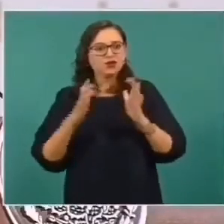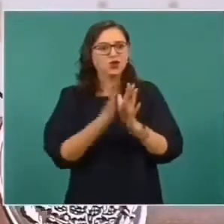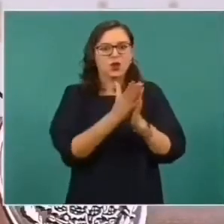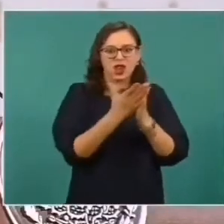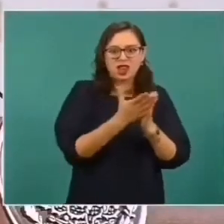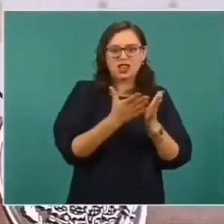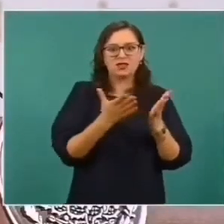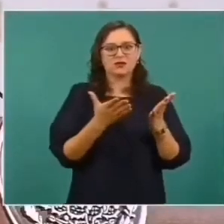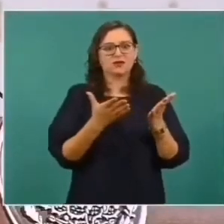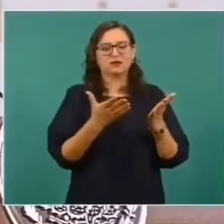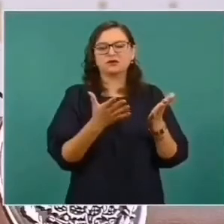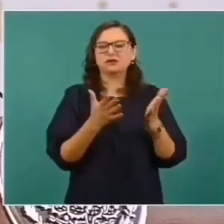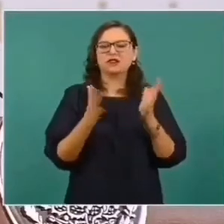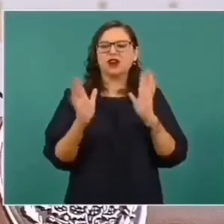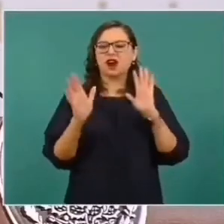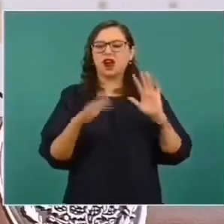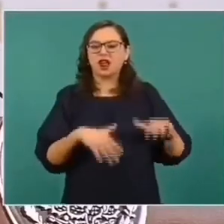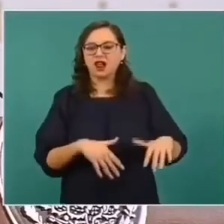libros